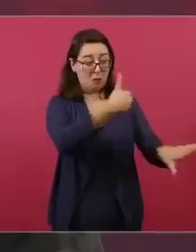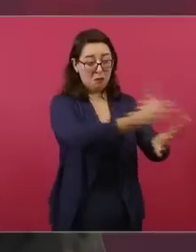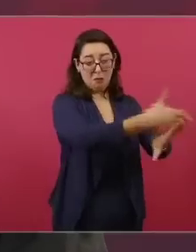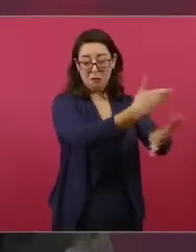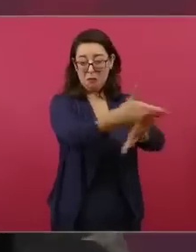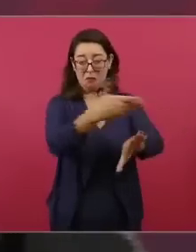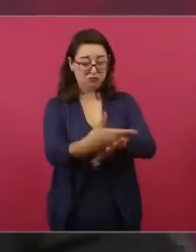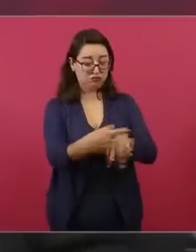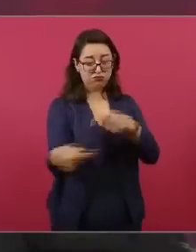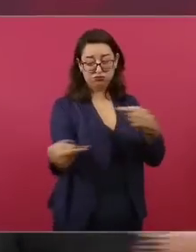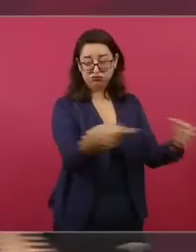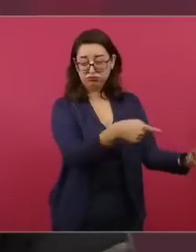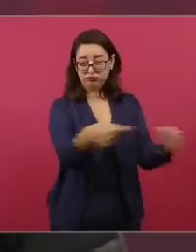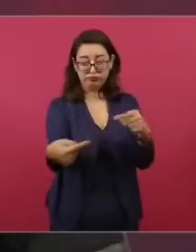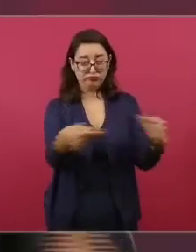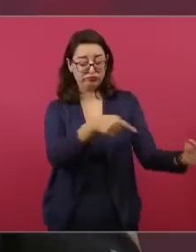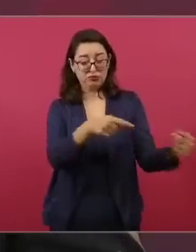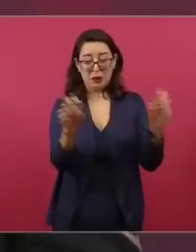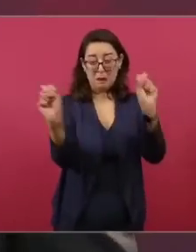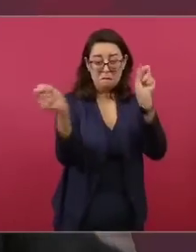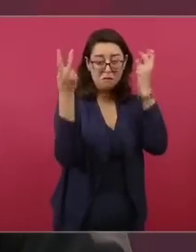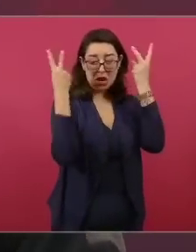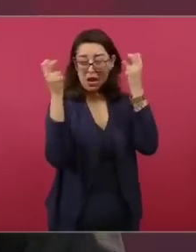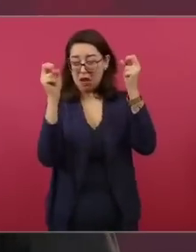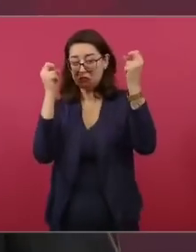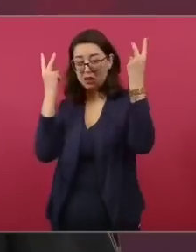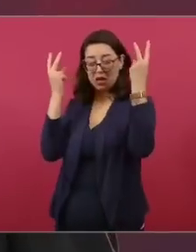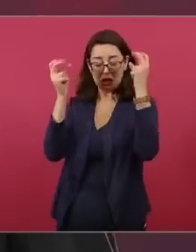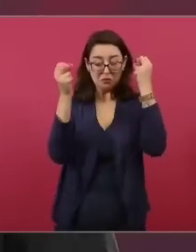porque están,